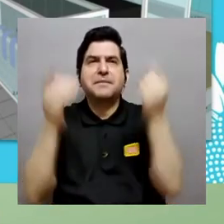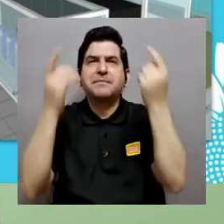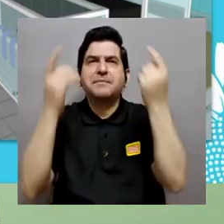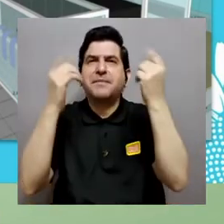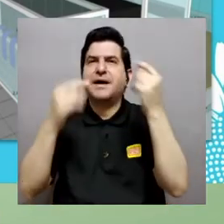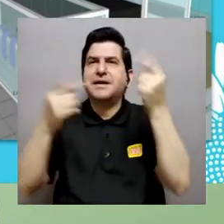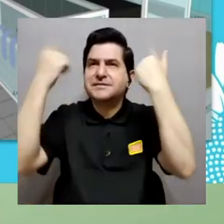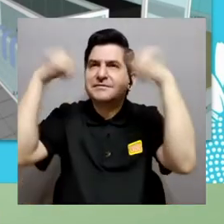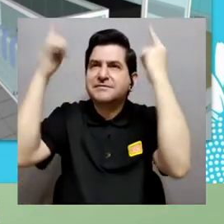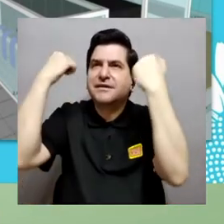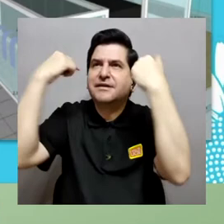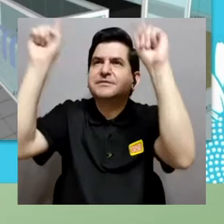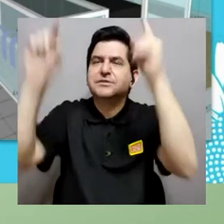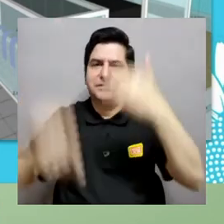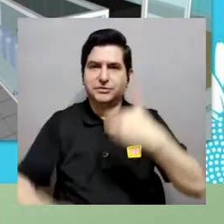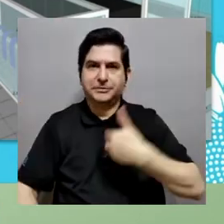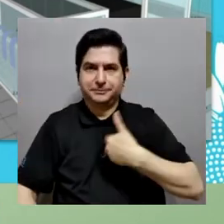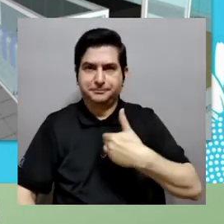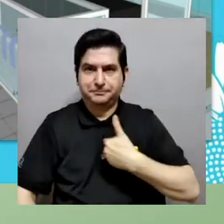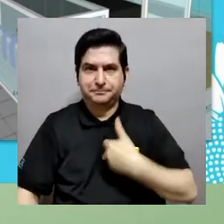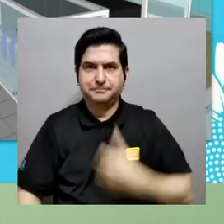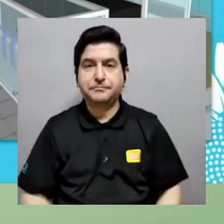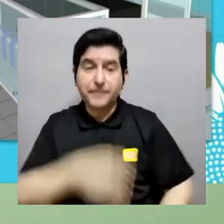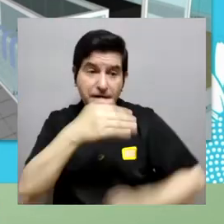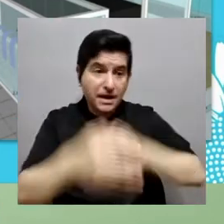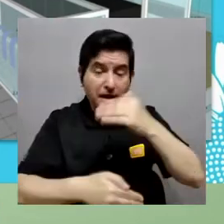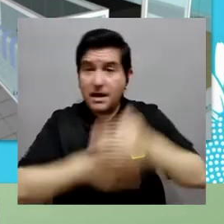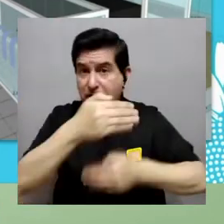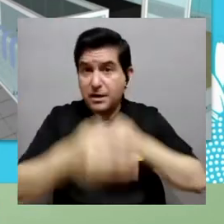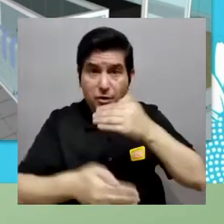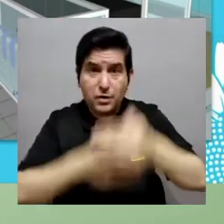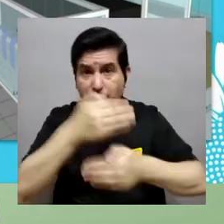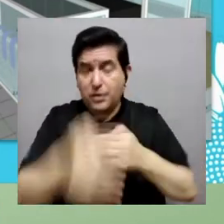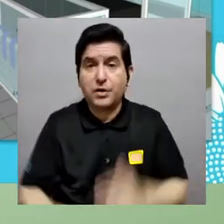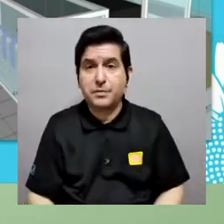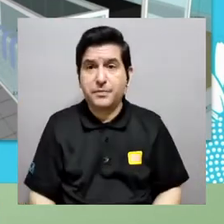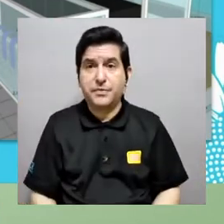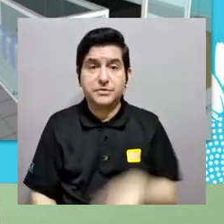están los computadores de esta manera se hace un poco más eficiente